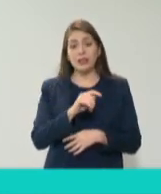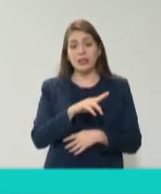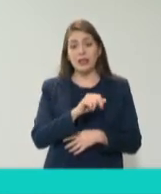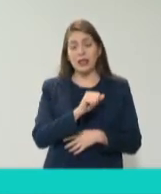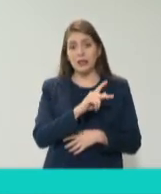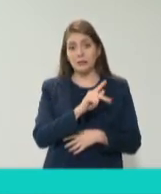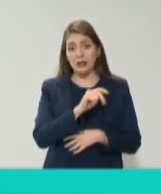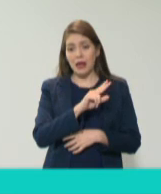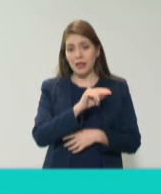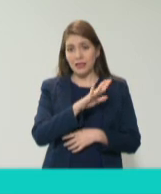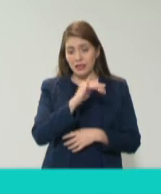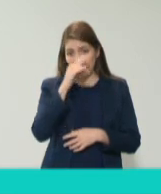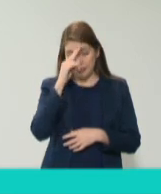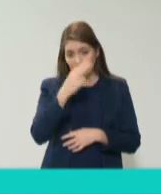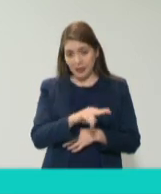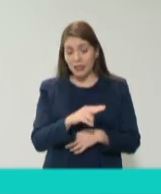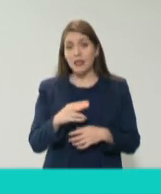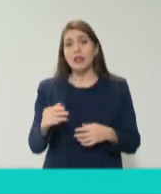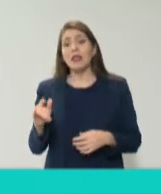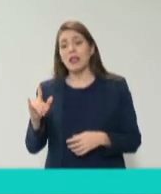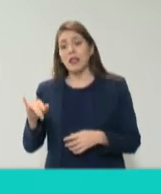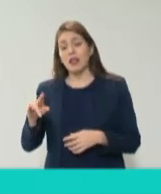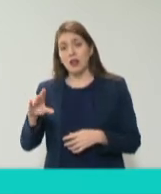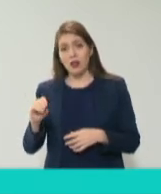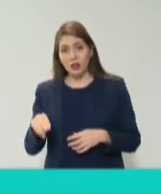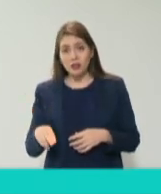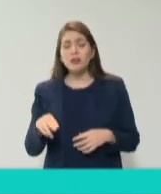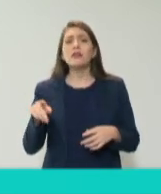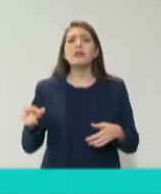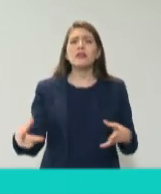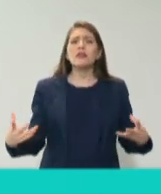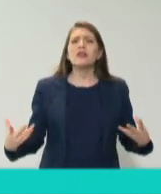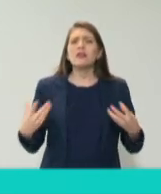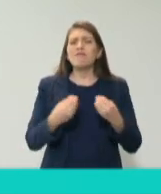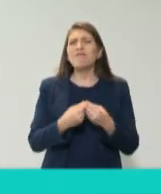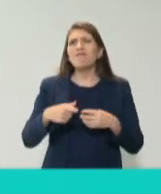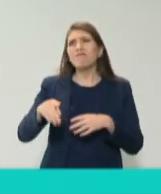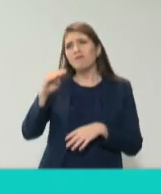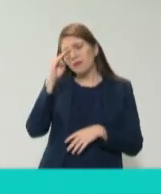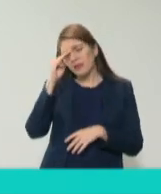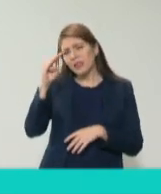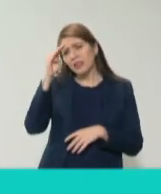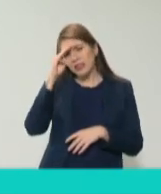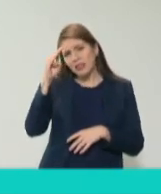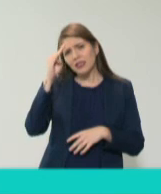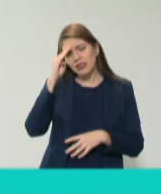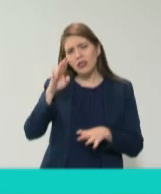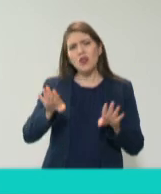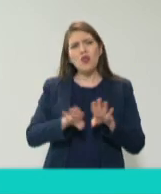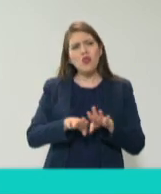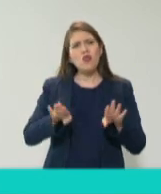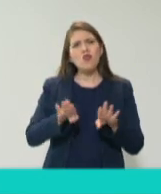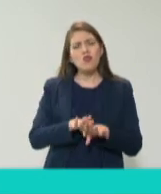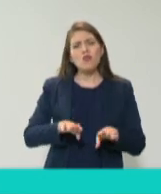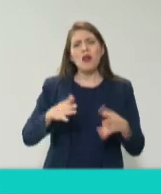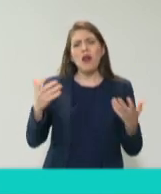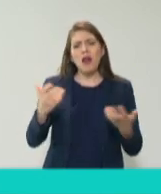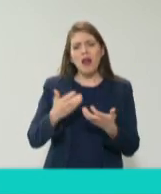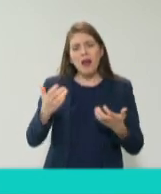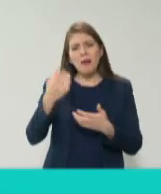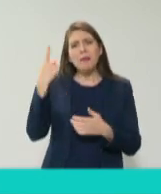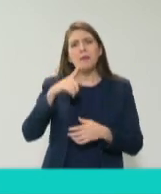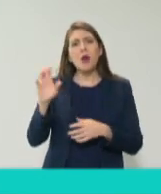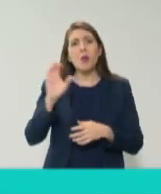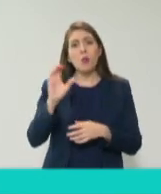nosotros llevamos años y años pensando cómo le hacemos pues para que en los procesos electorales